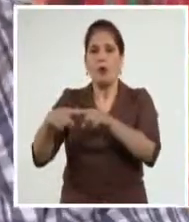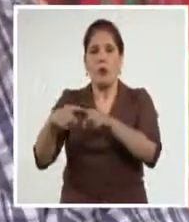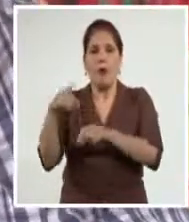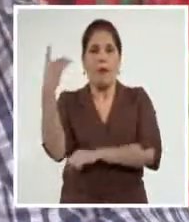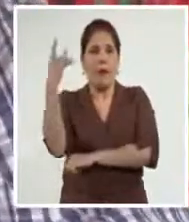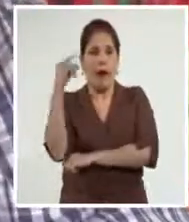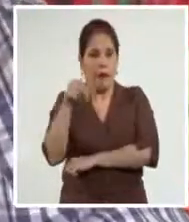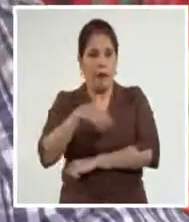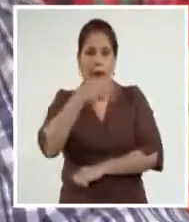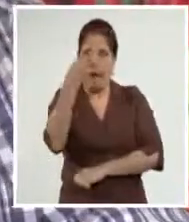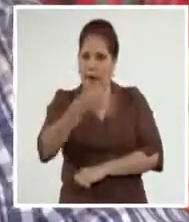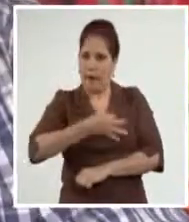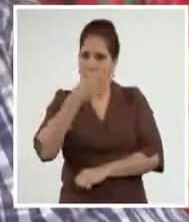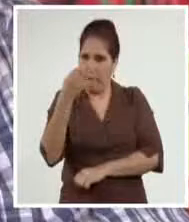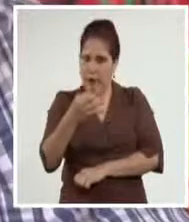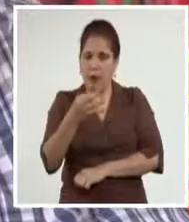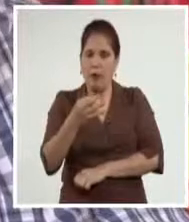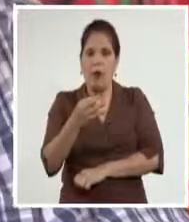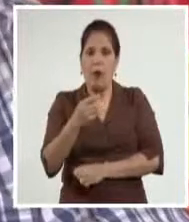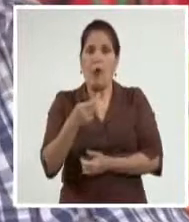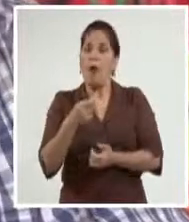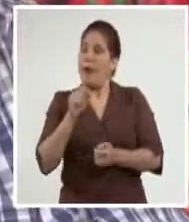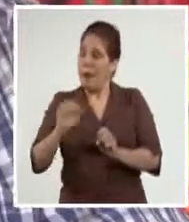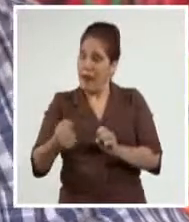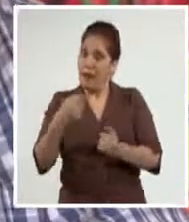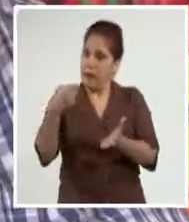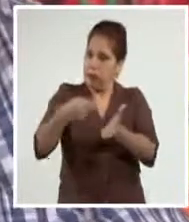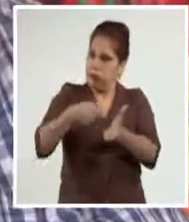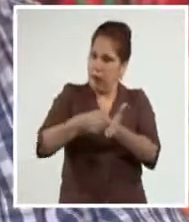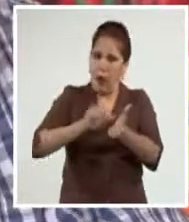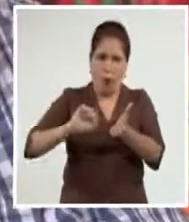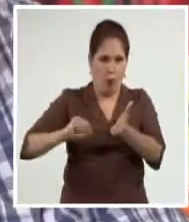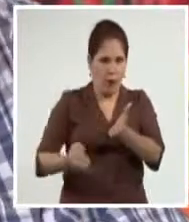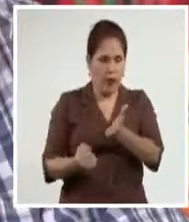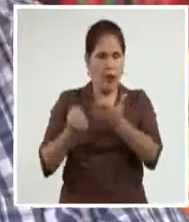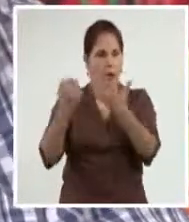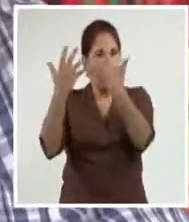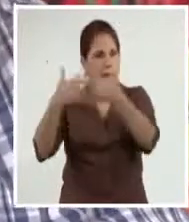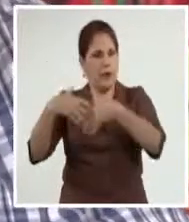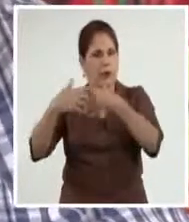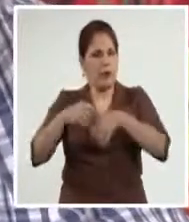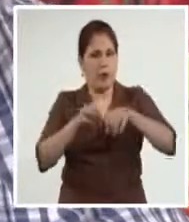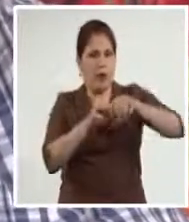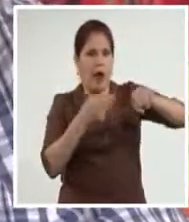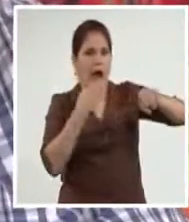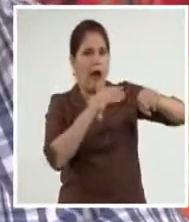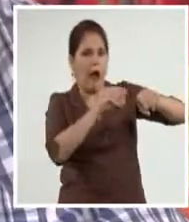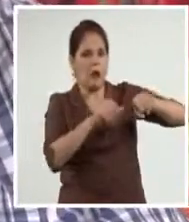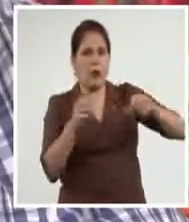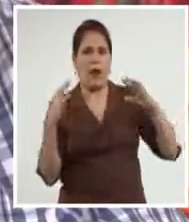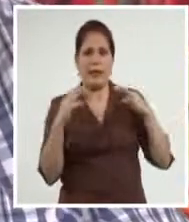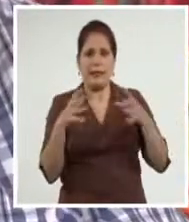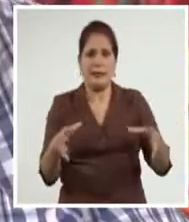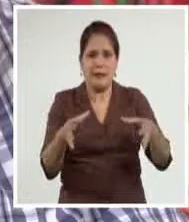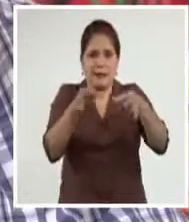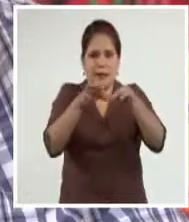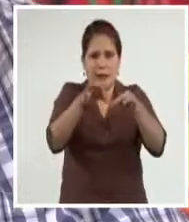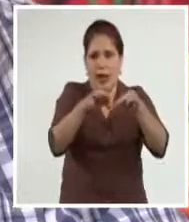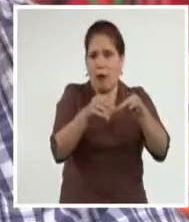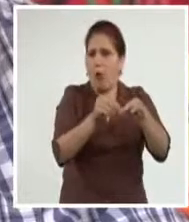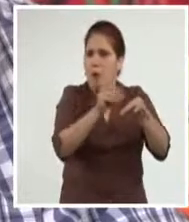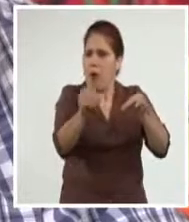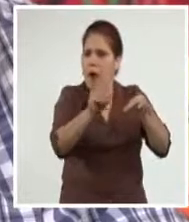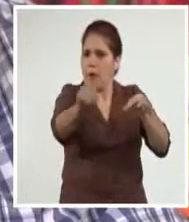Insistió en poner fin a los impagos, controlar el destino de las producciones y producir más alimentos para el autoabastecimiento